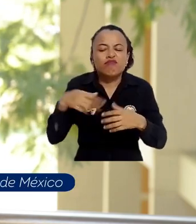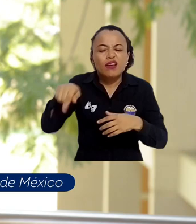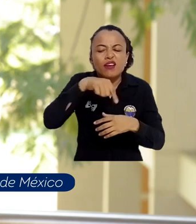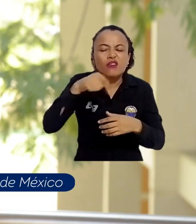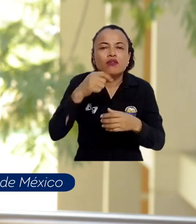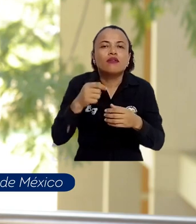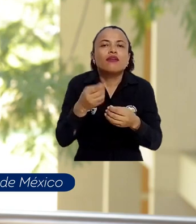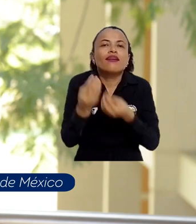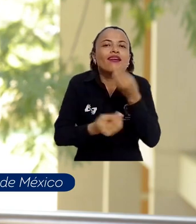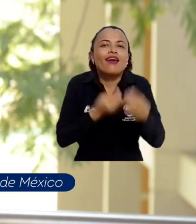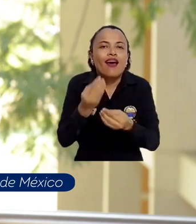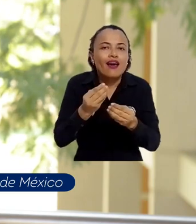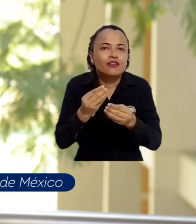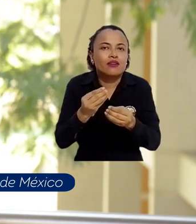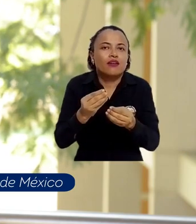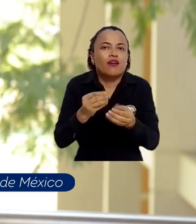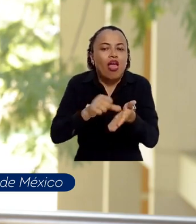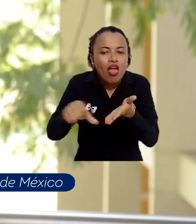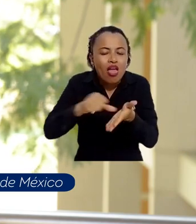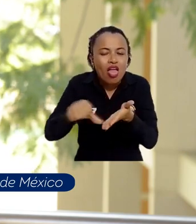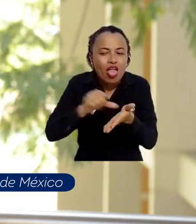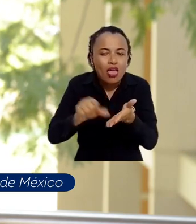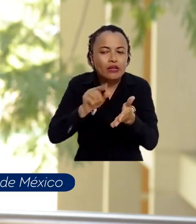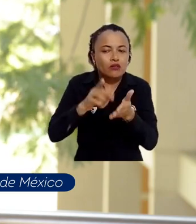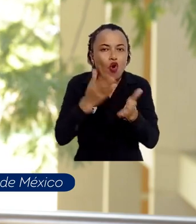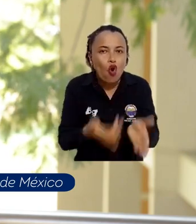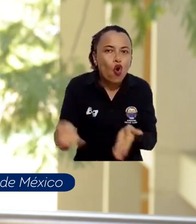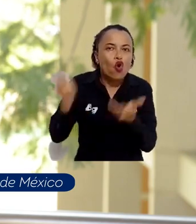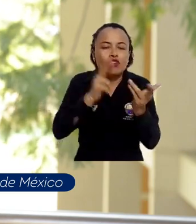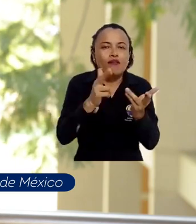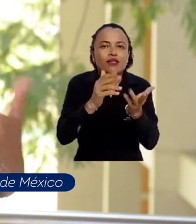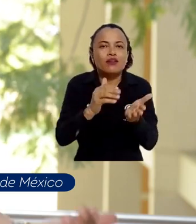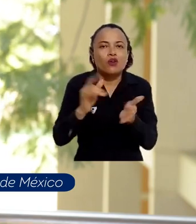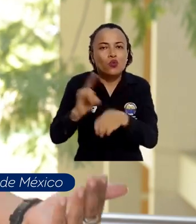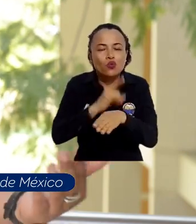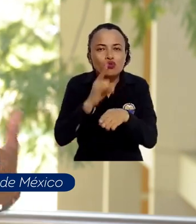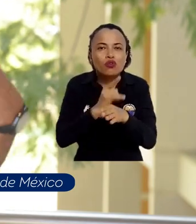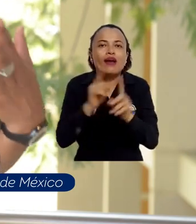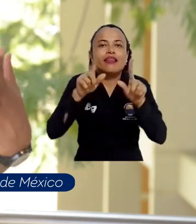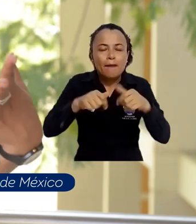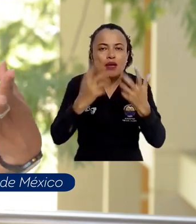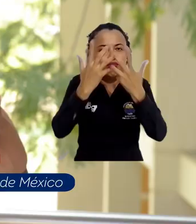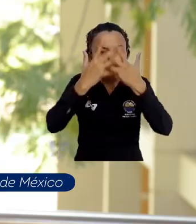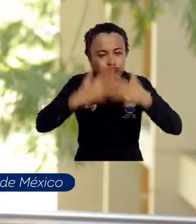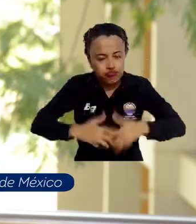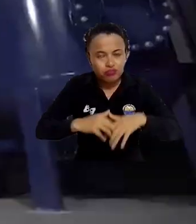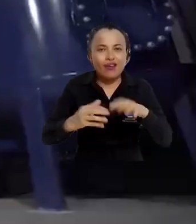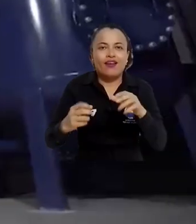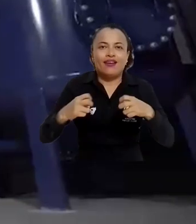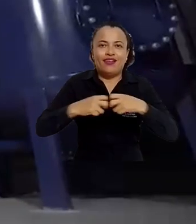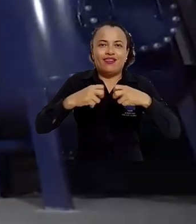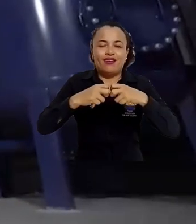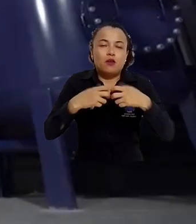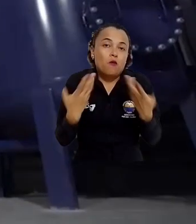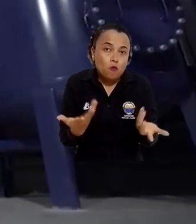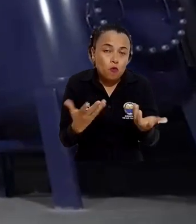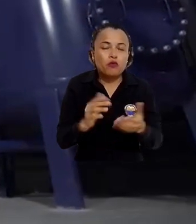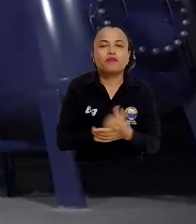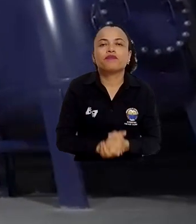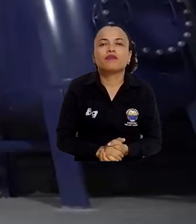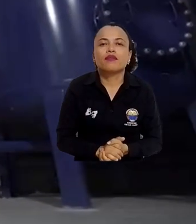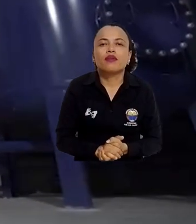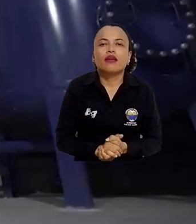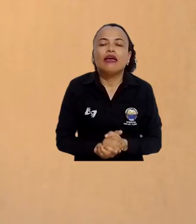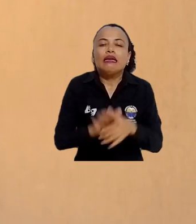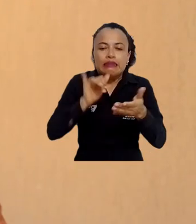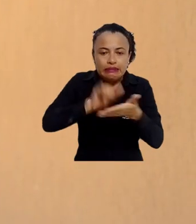Consumen mucha agua, entonces se puede aprovechar el agua que se produce, no sólo para tratarla, sino también para darle o generar energía, que es lo que hacen estos sistemas bioelectroquímicos.